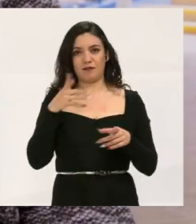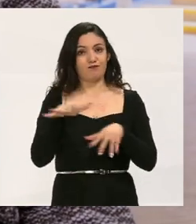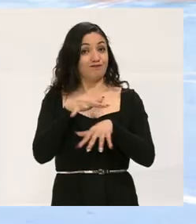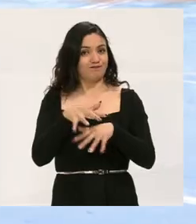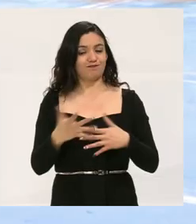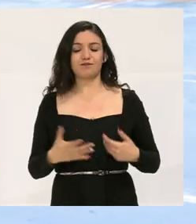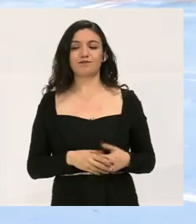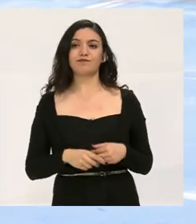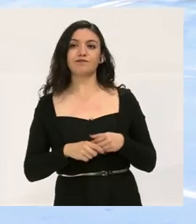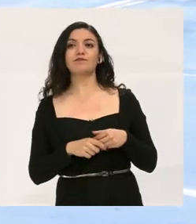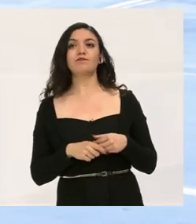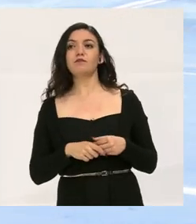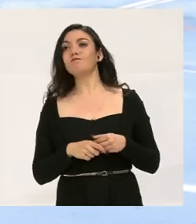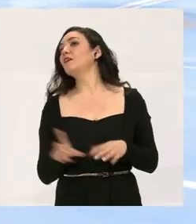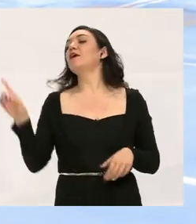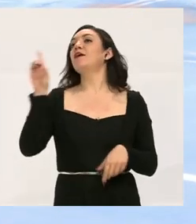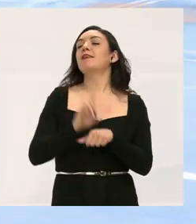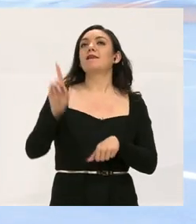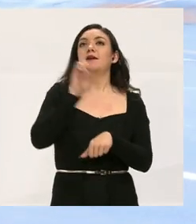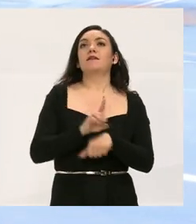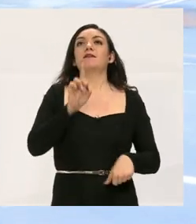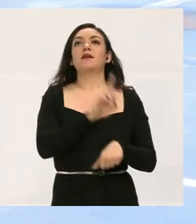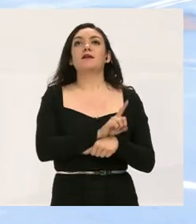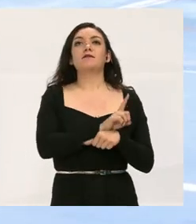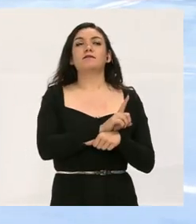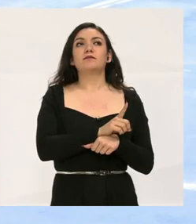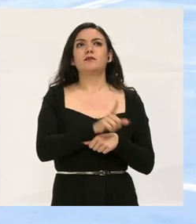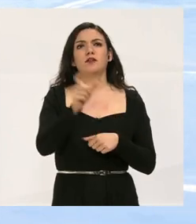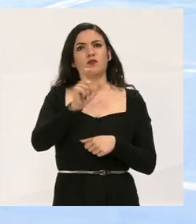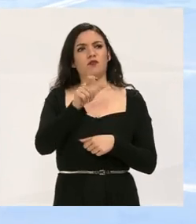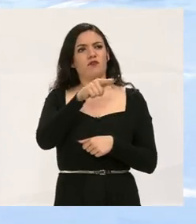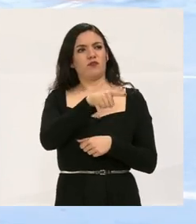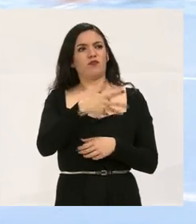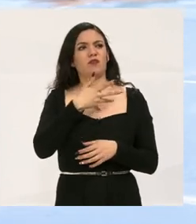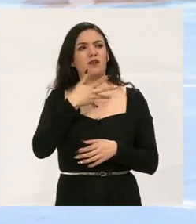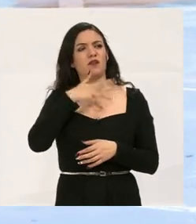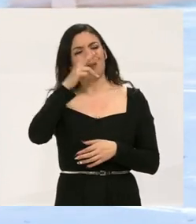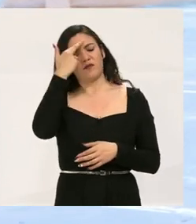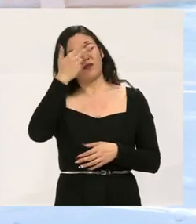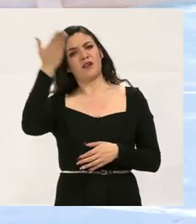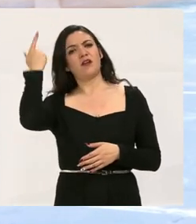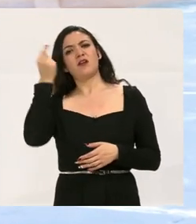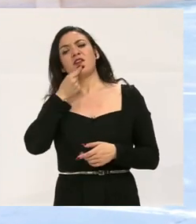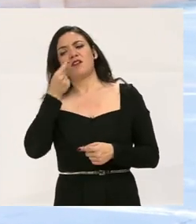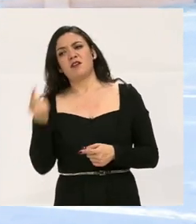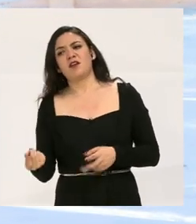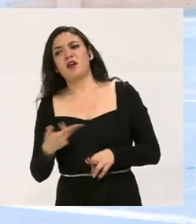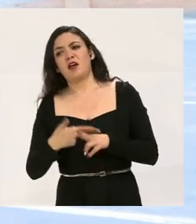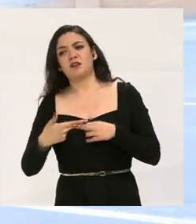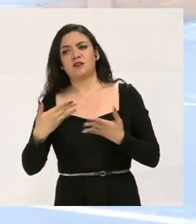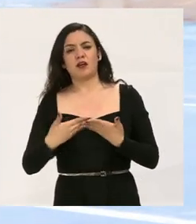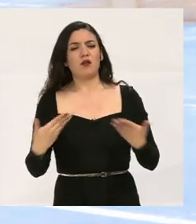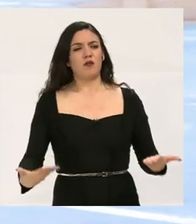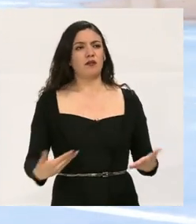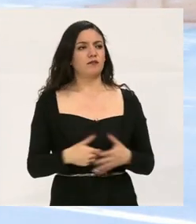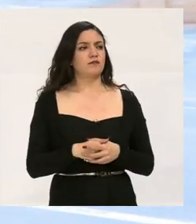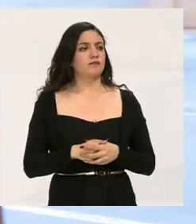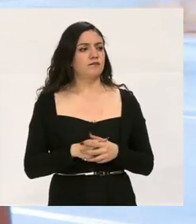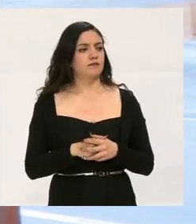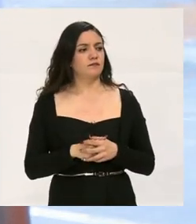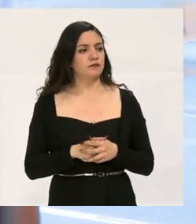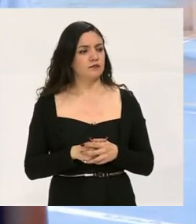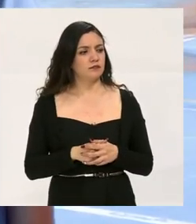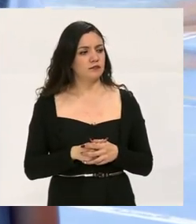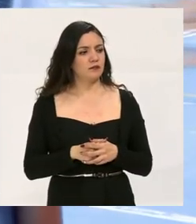convulsiones. ¿Cómo es tu día a día? Algo que recuerdes desde tu niñez hasta estos días.